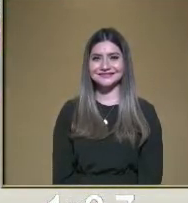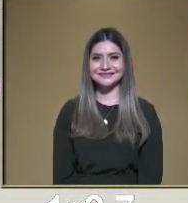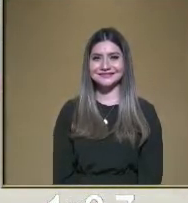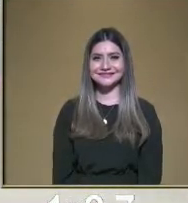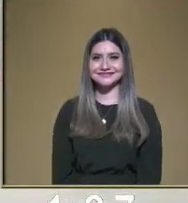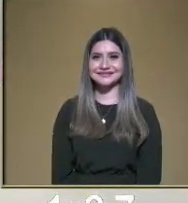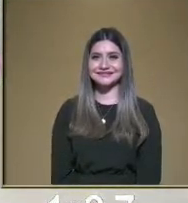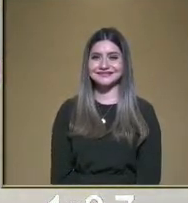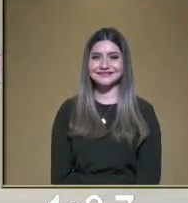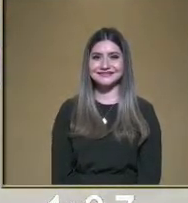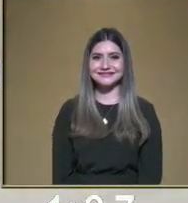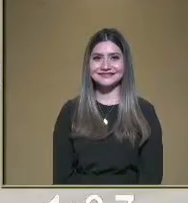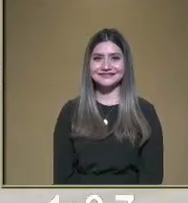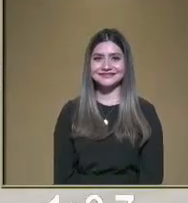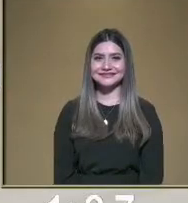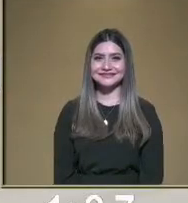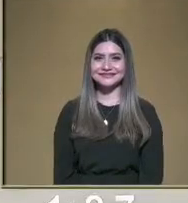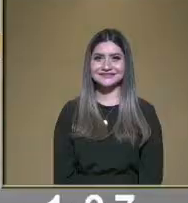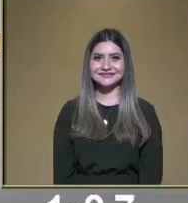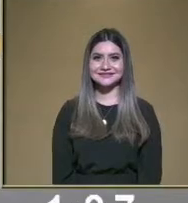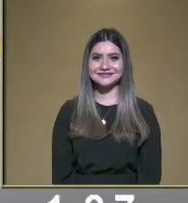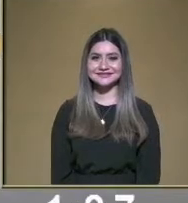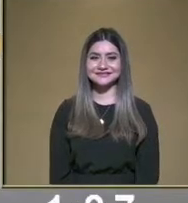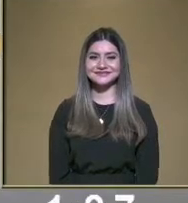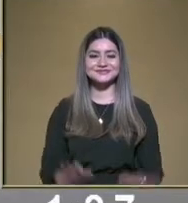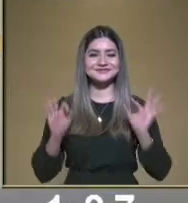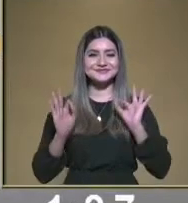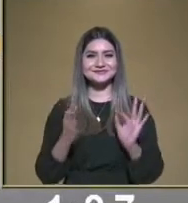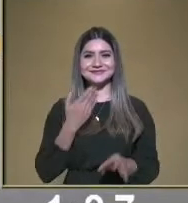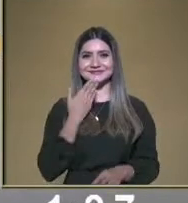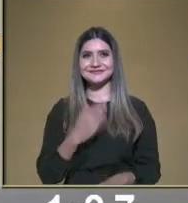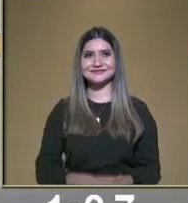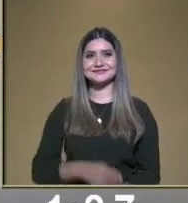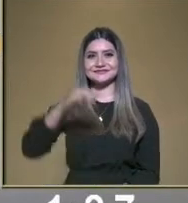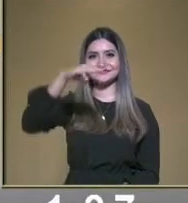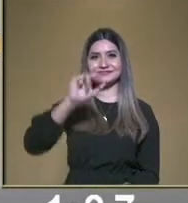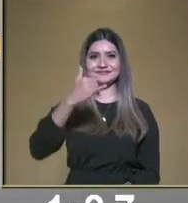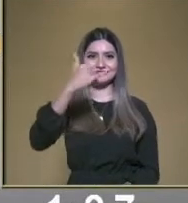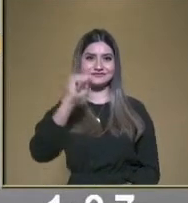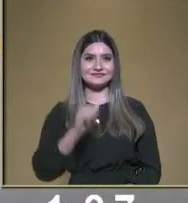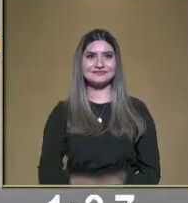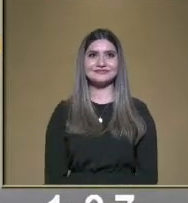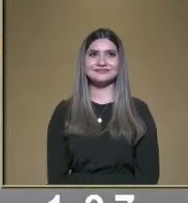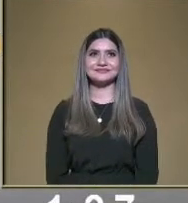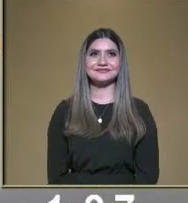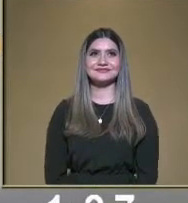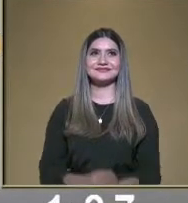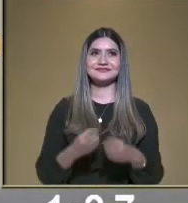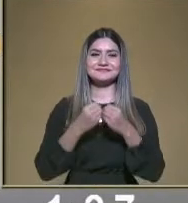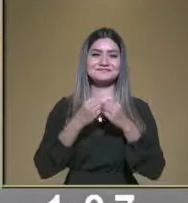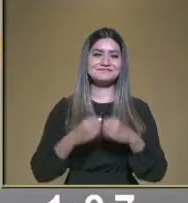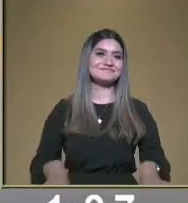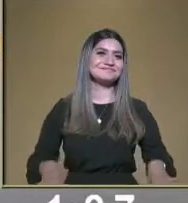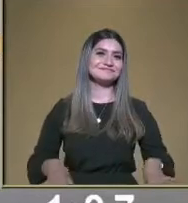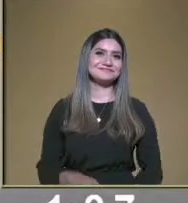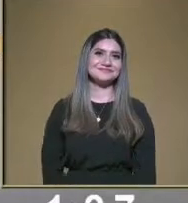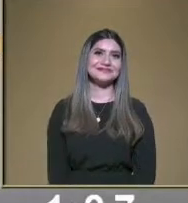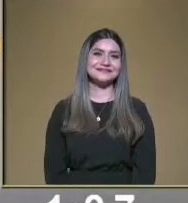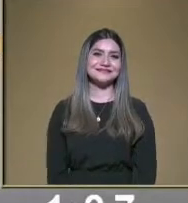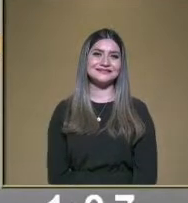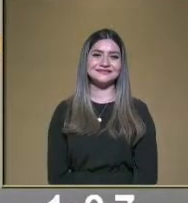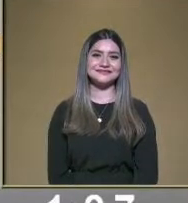Y ahí. Muy bien, excelente. Maya. Continúenla. bueno.